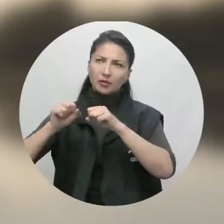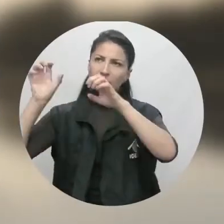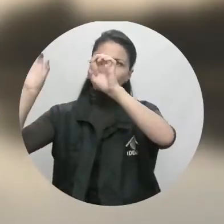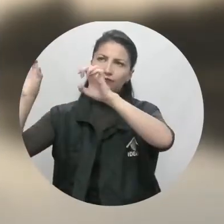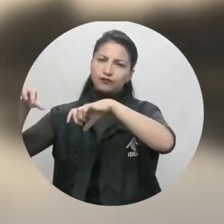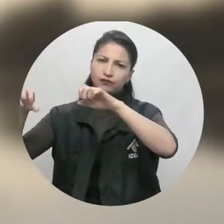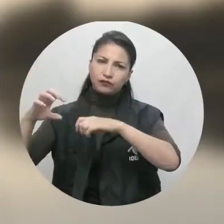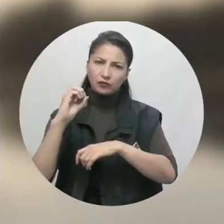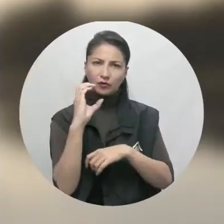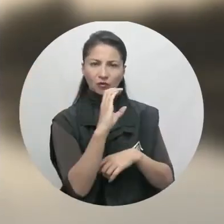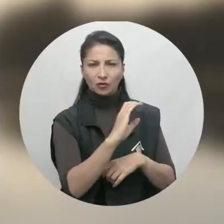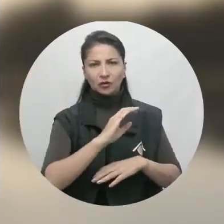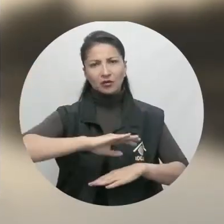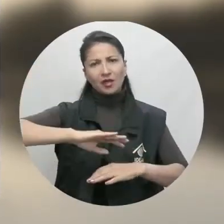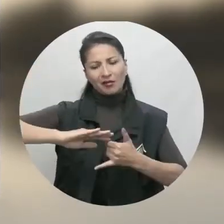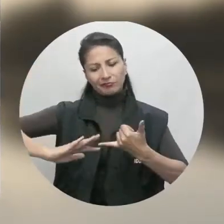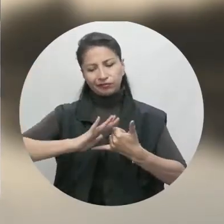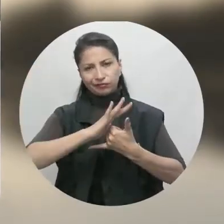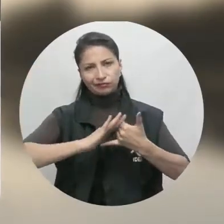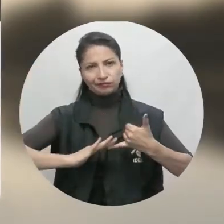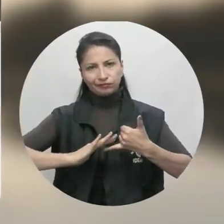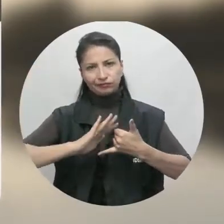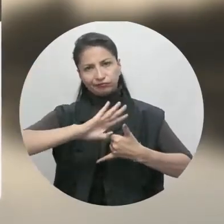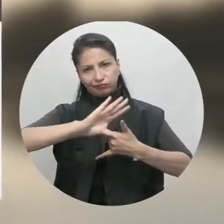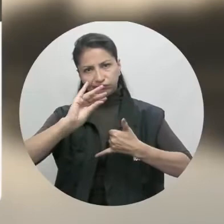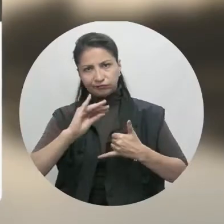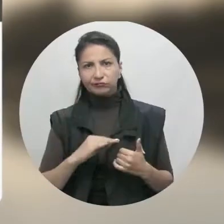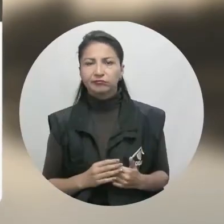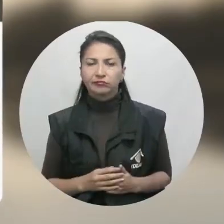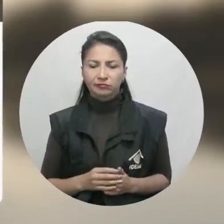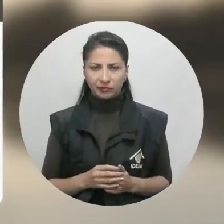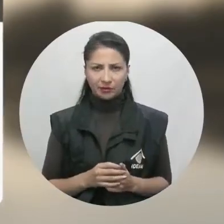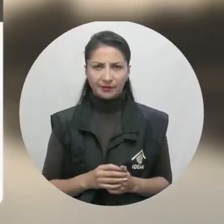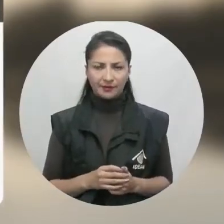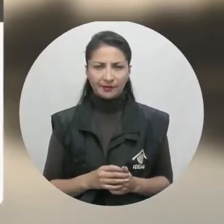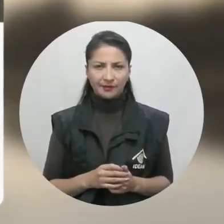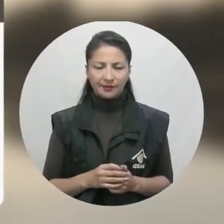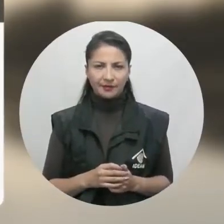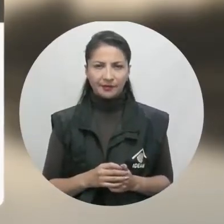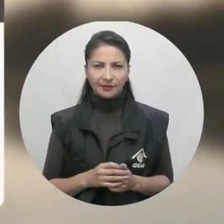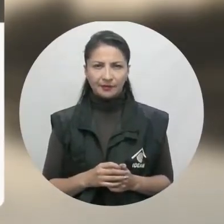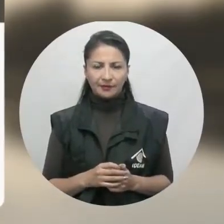Alerta roja por alta posibilidad de tiempo lluvioso hacia el occidente del mar Caribe colombiano.